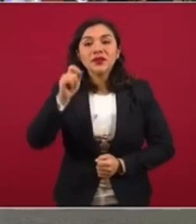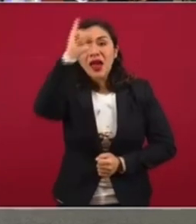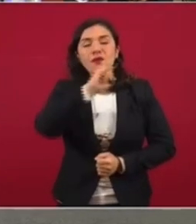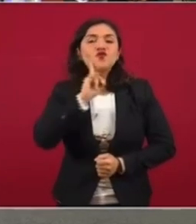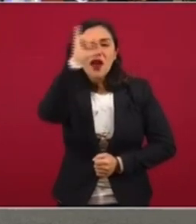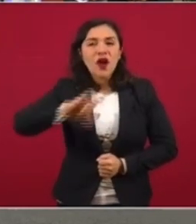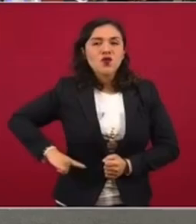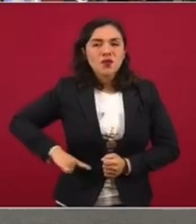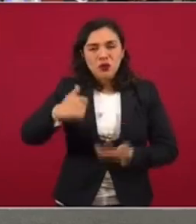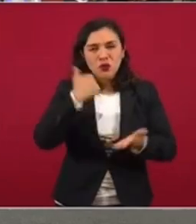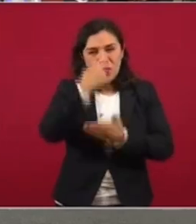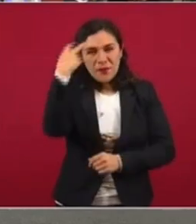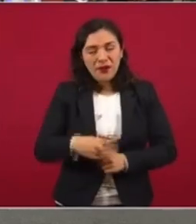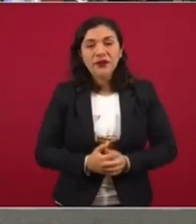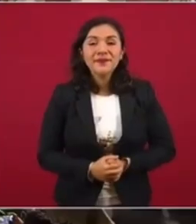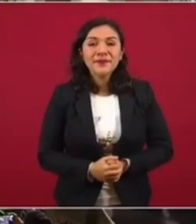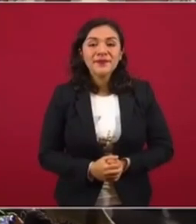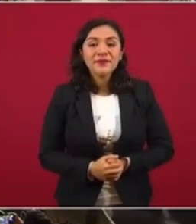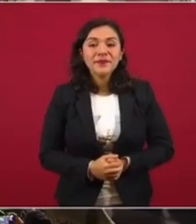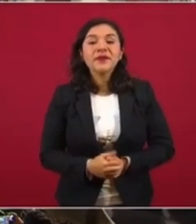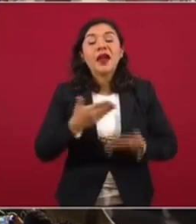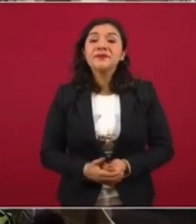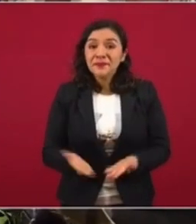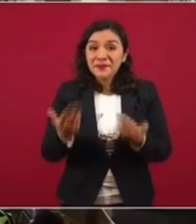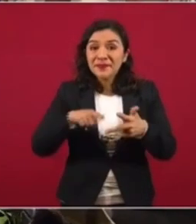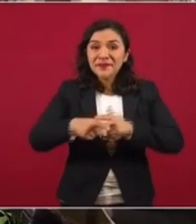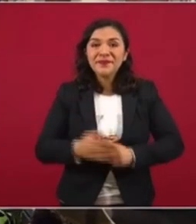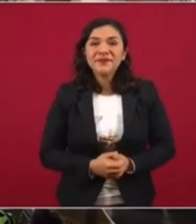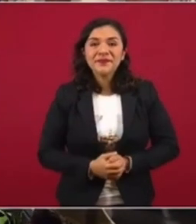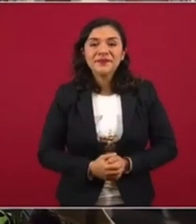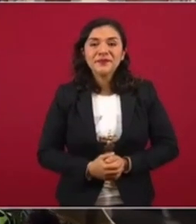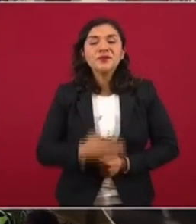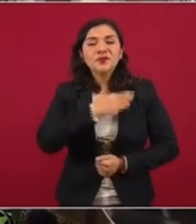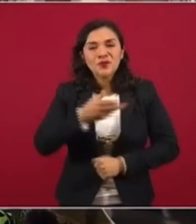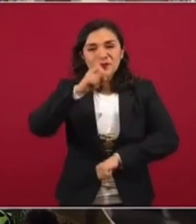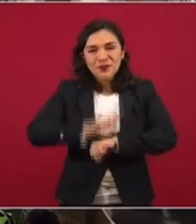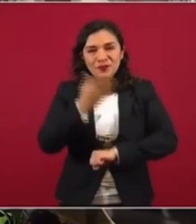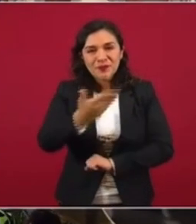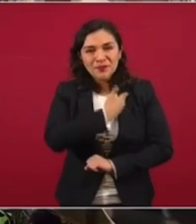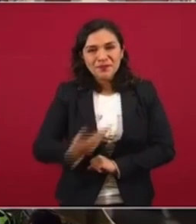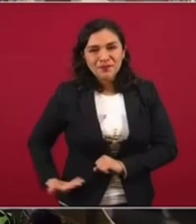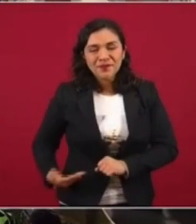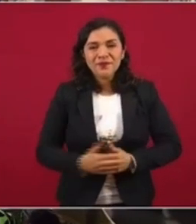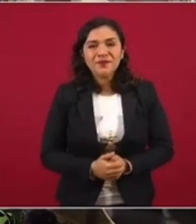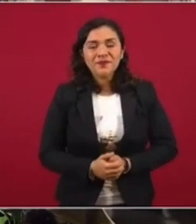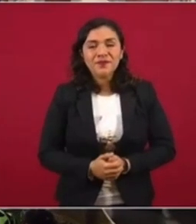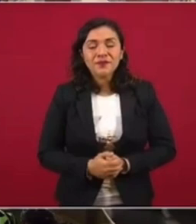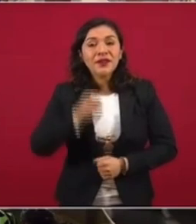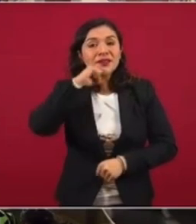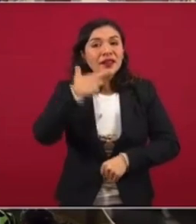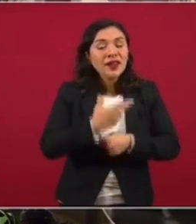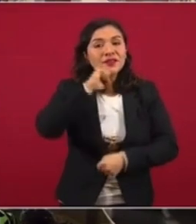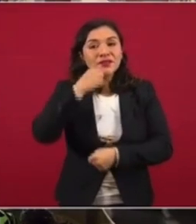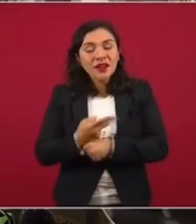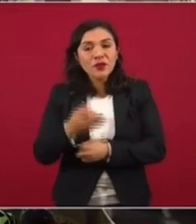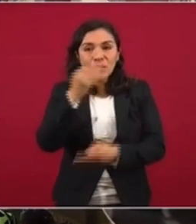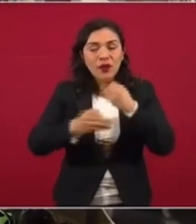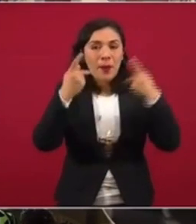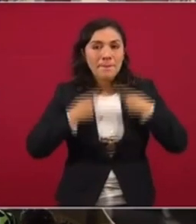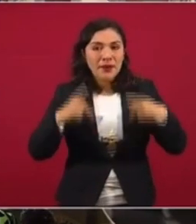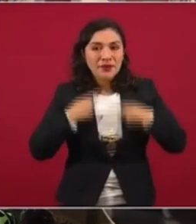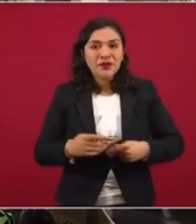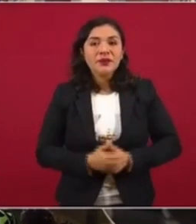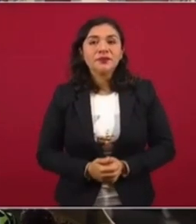de gobierno de la Ciudad de México. Vamos a Querétaro. Buenos días, señor presidente, señores secretarios, a todas y a todos.